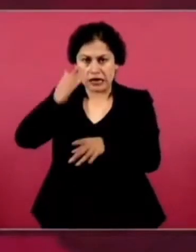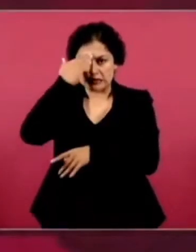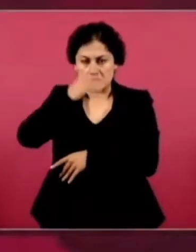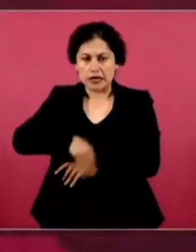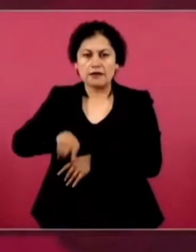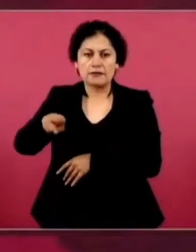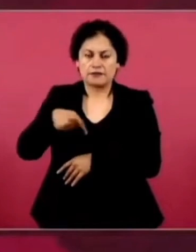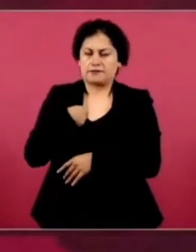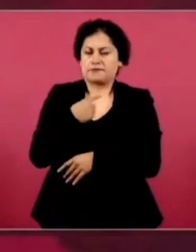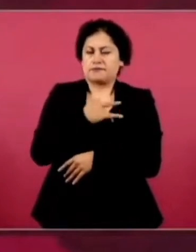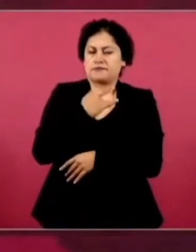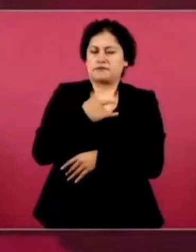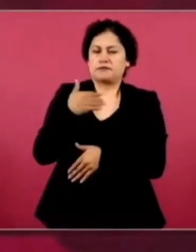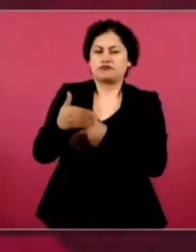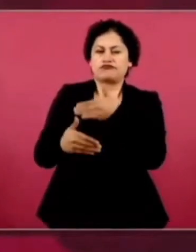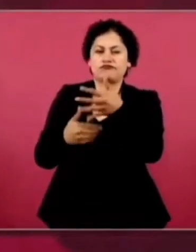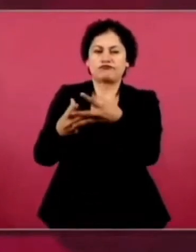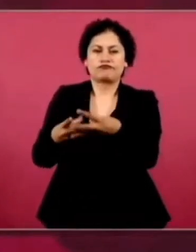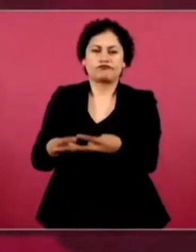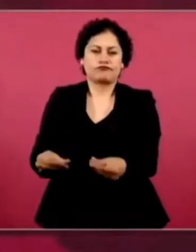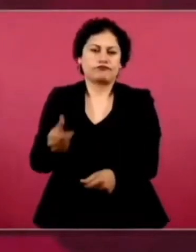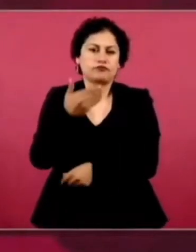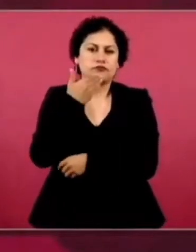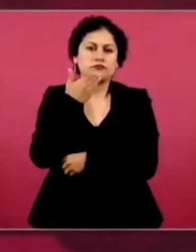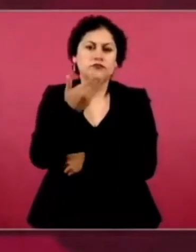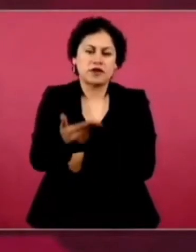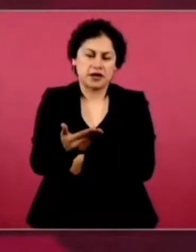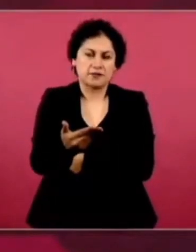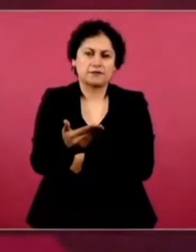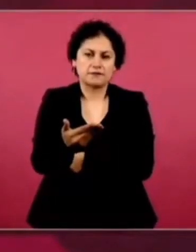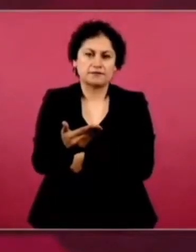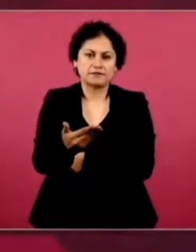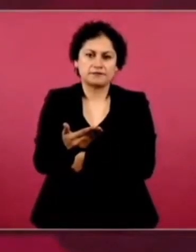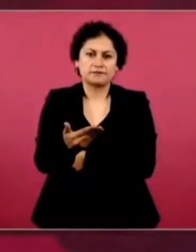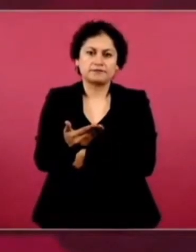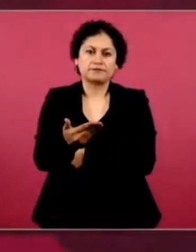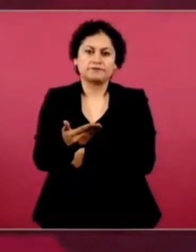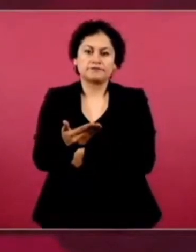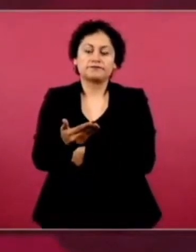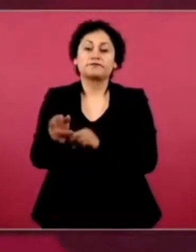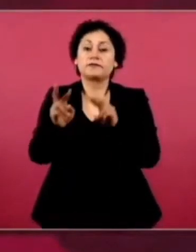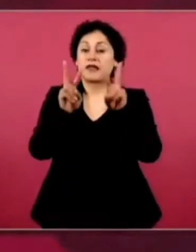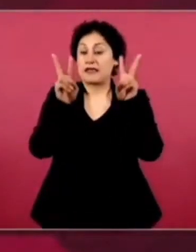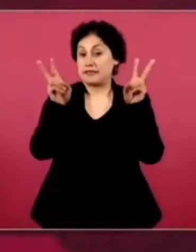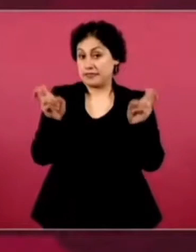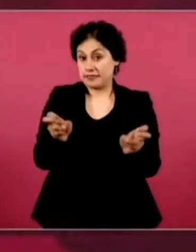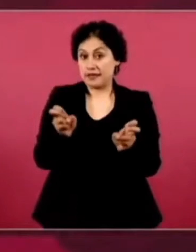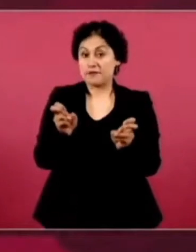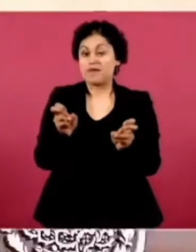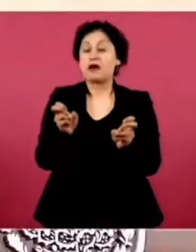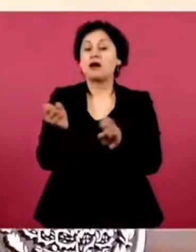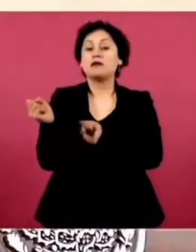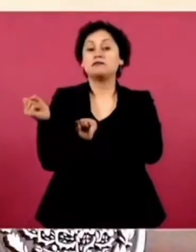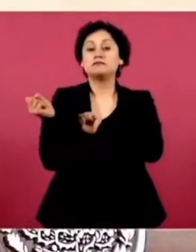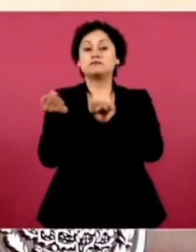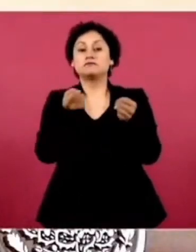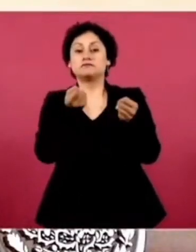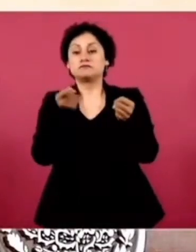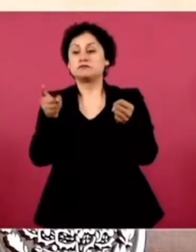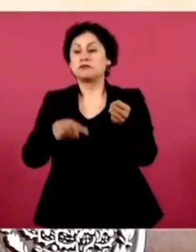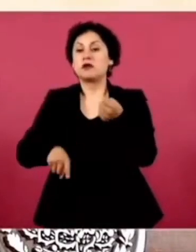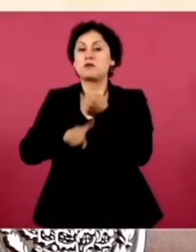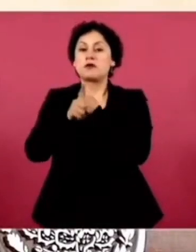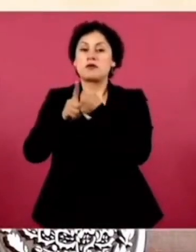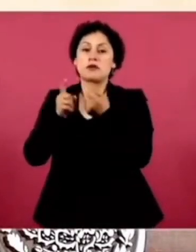resuelva bien, que no se manche el béisbol, que no se manche